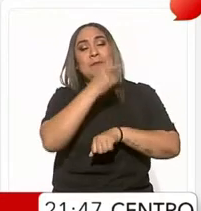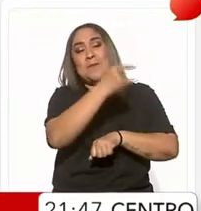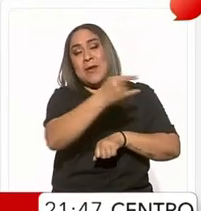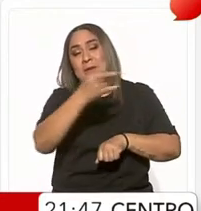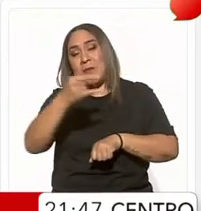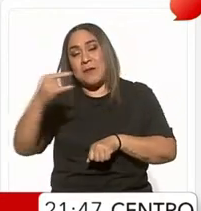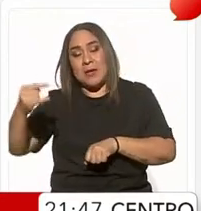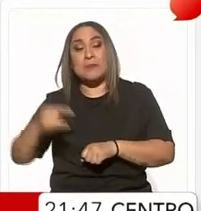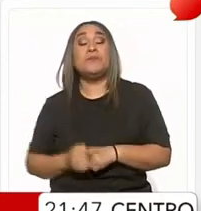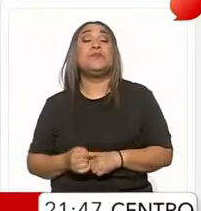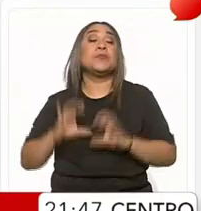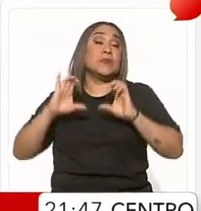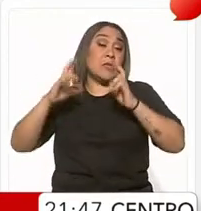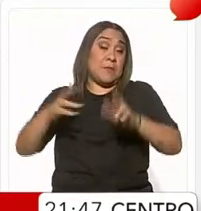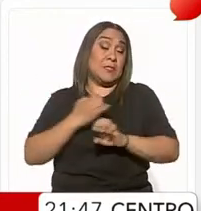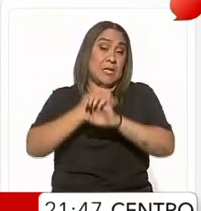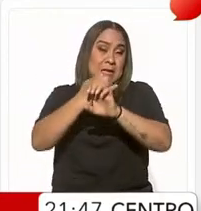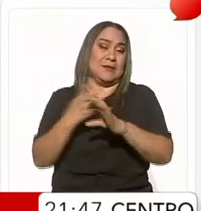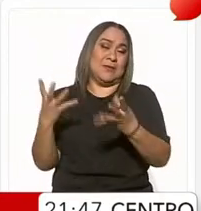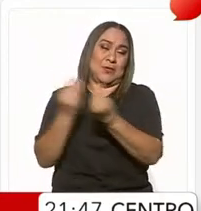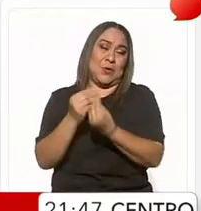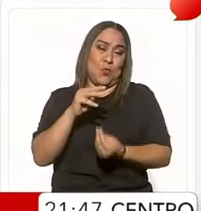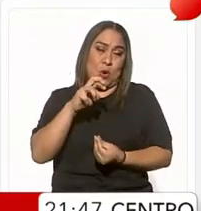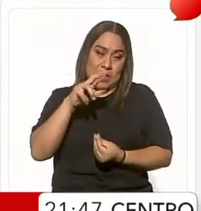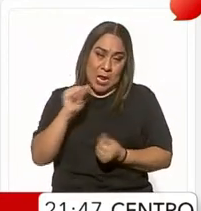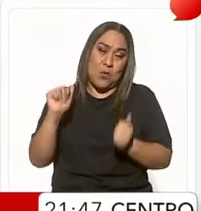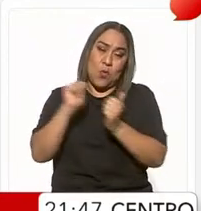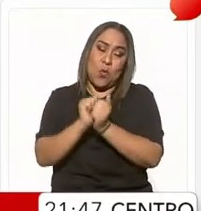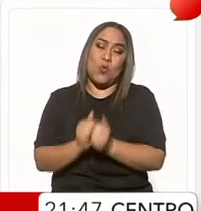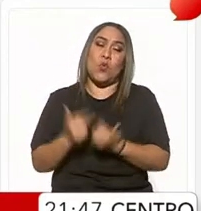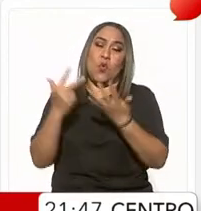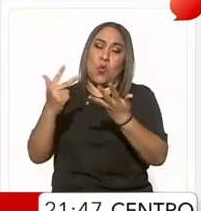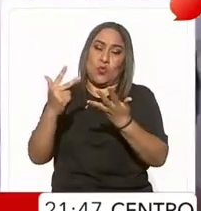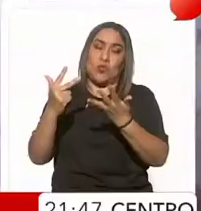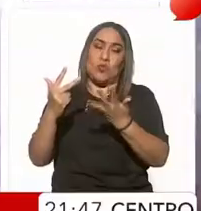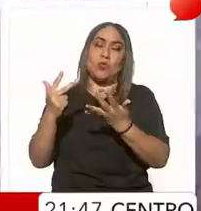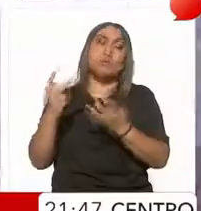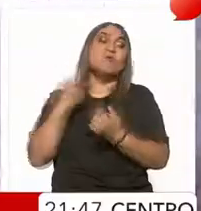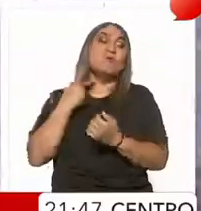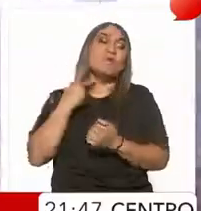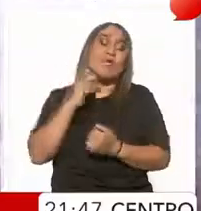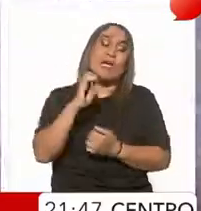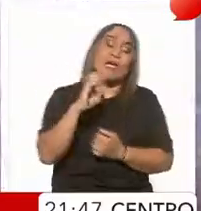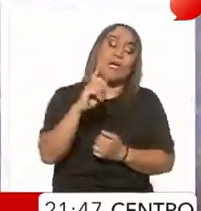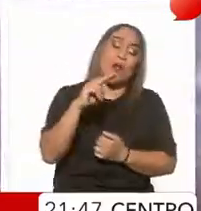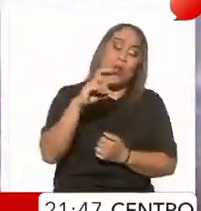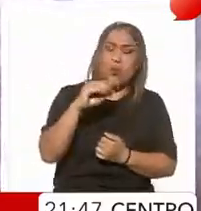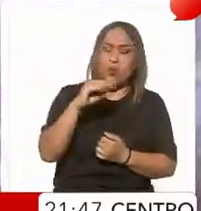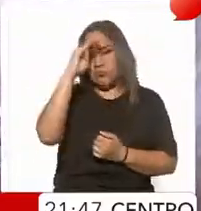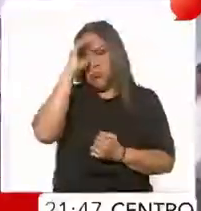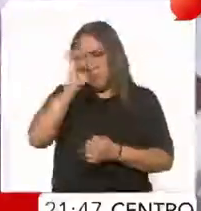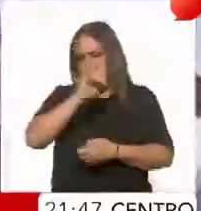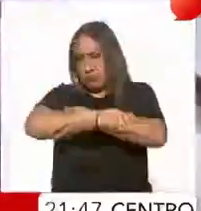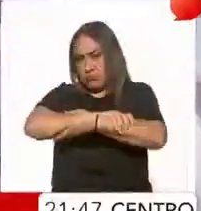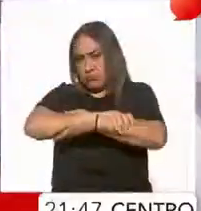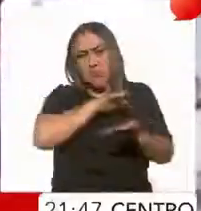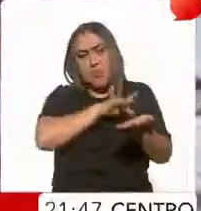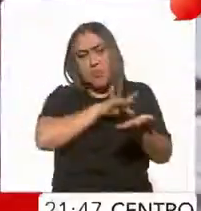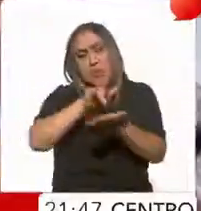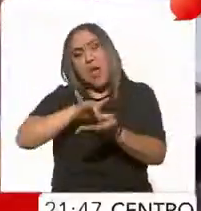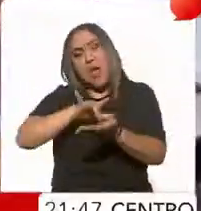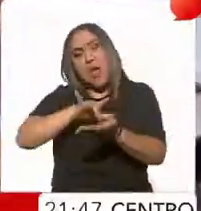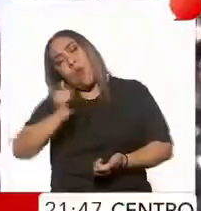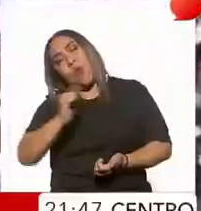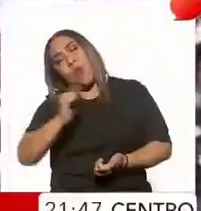En Chiapas, el candidato de Morena y ocho partidos más, Eduardo Ramírez, propuso un pacto de fraternidad con las otras dos